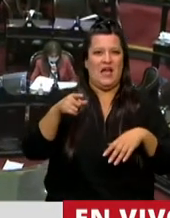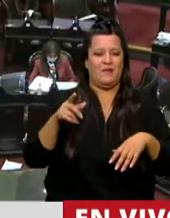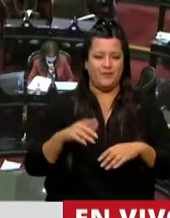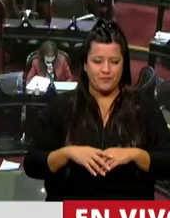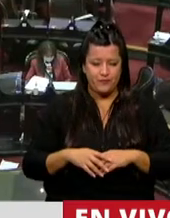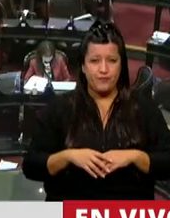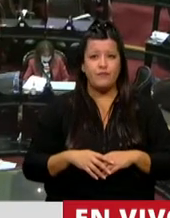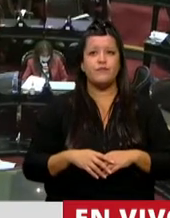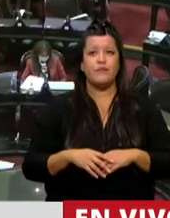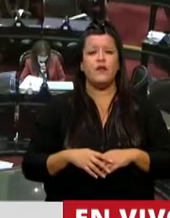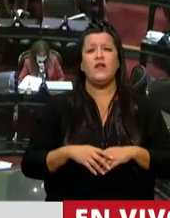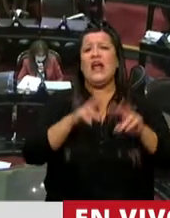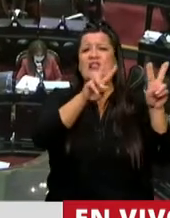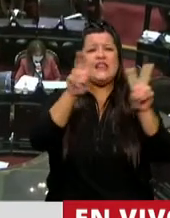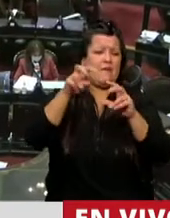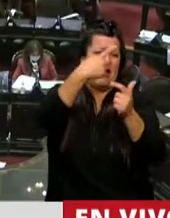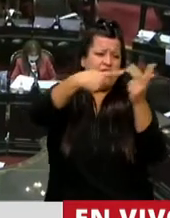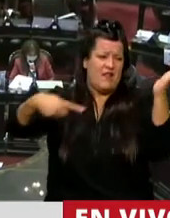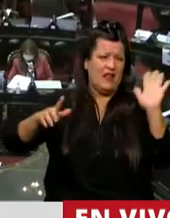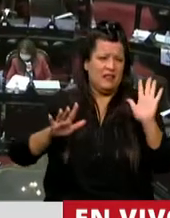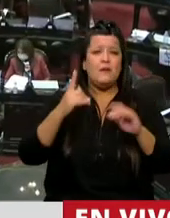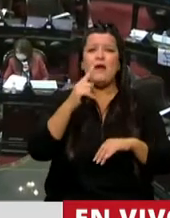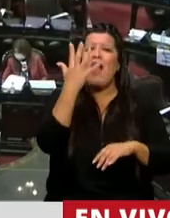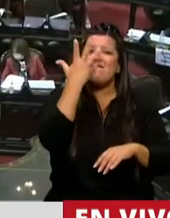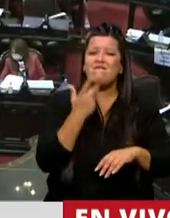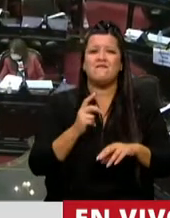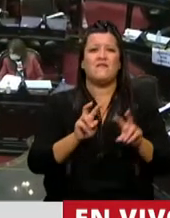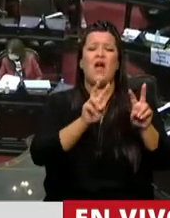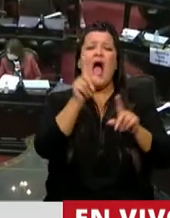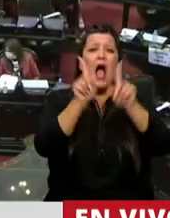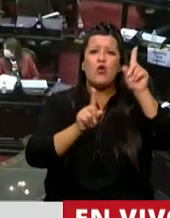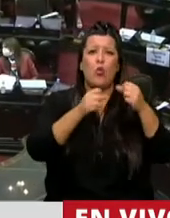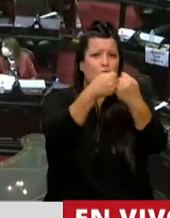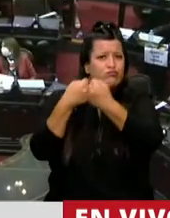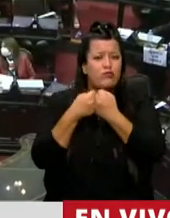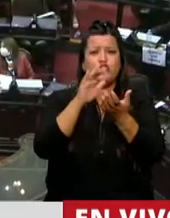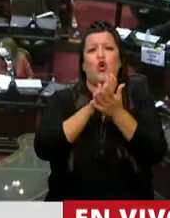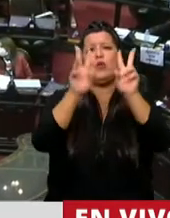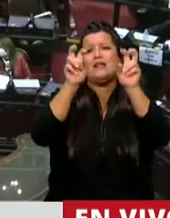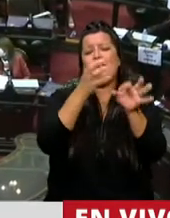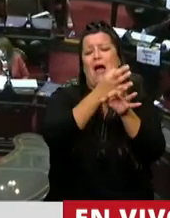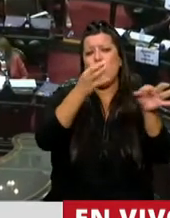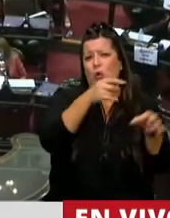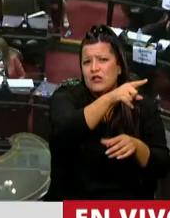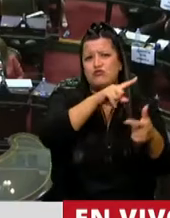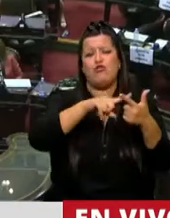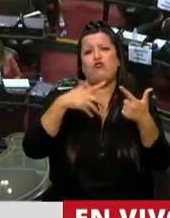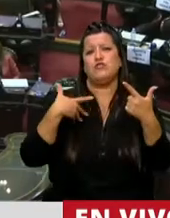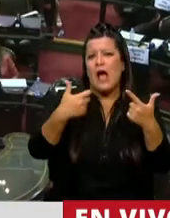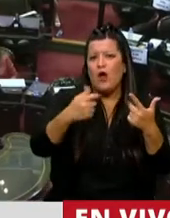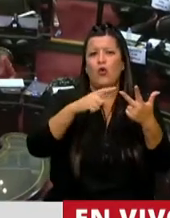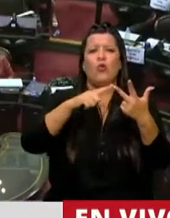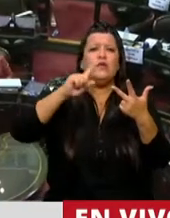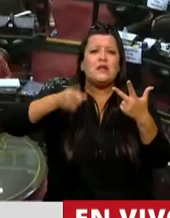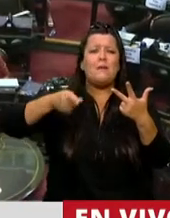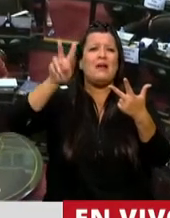diferentes temas, pero me gustaría resaltar algunos consensos sociales que se han dado en educación, que se han dado en salud y también en el